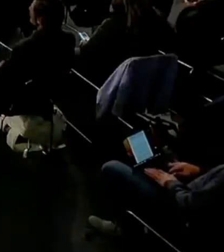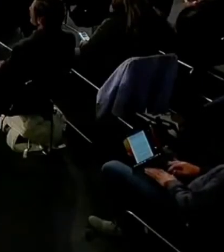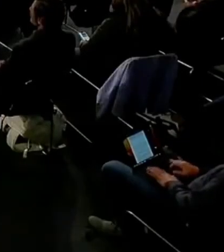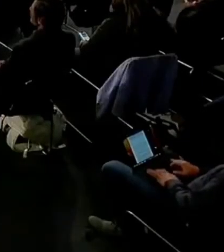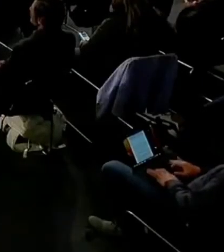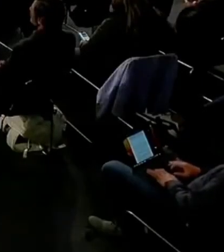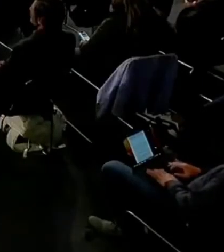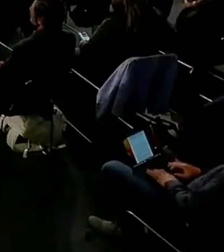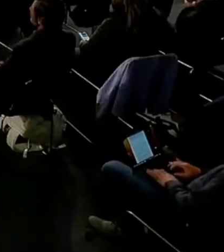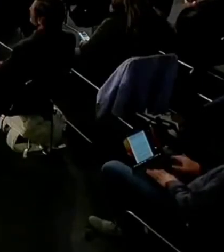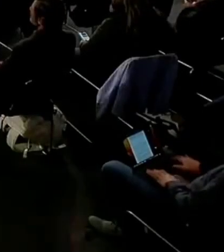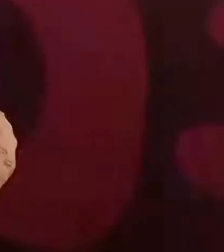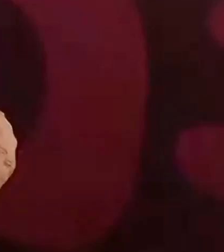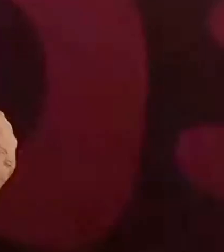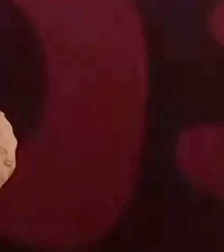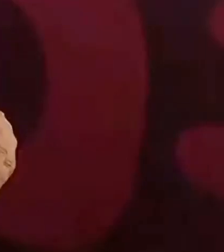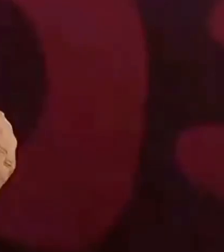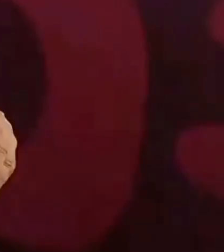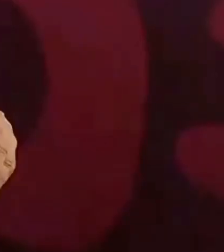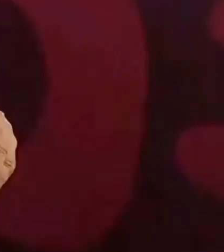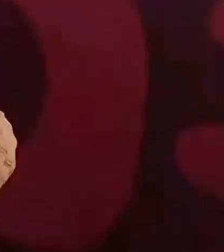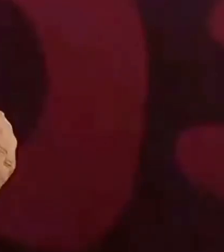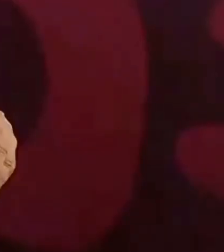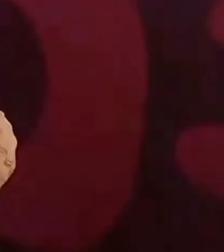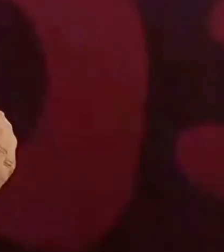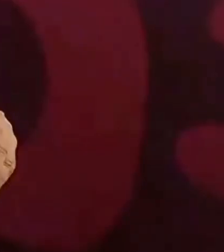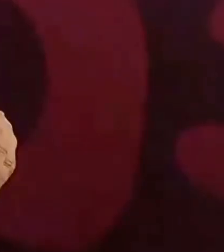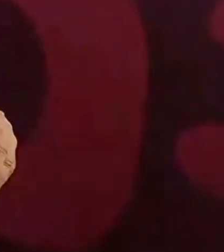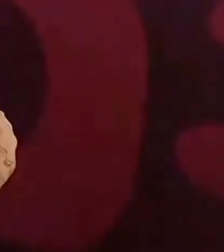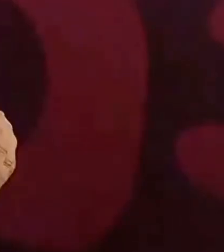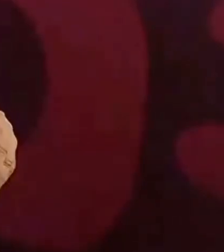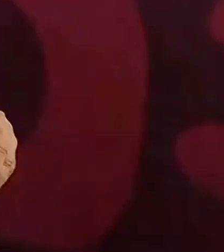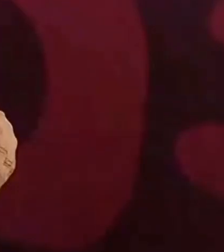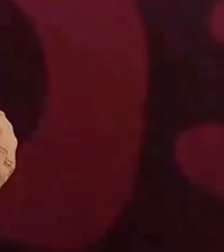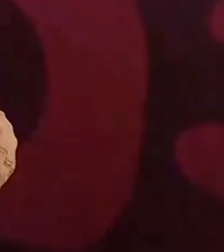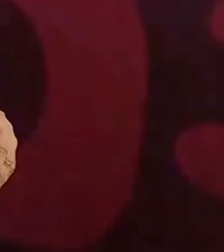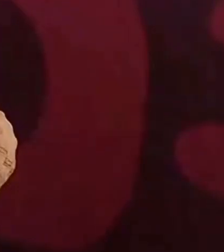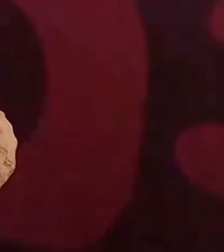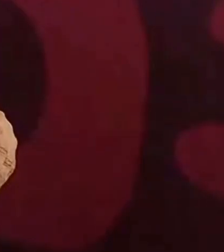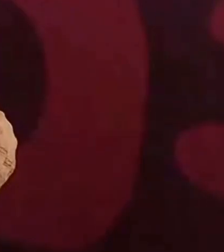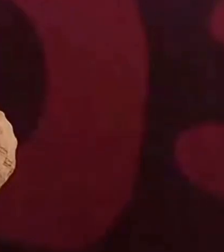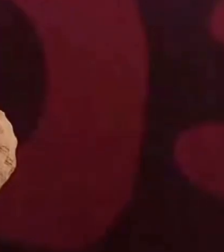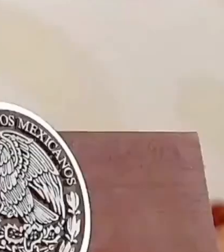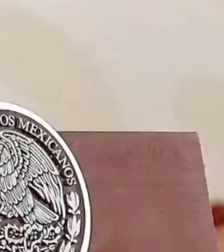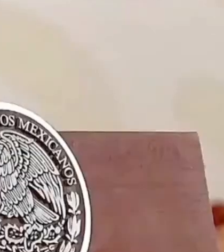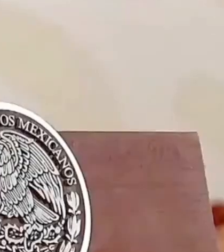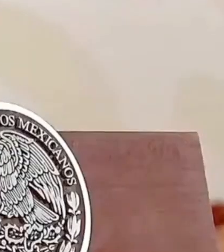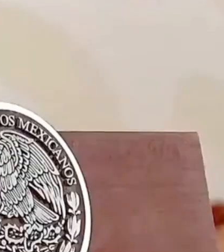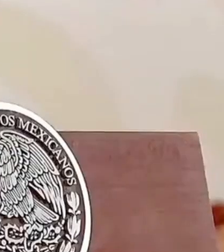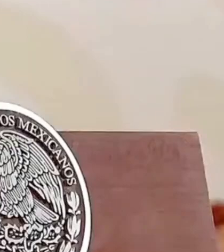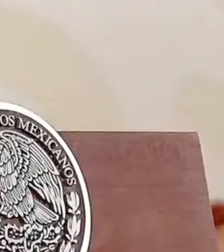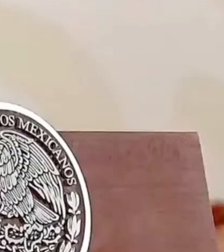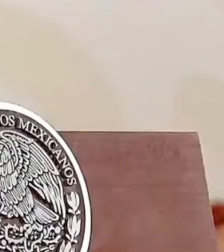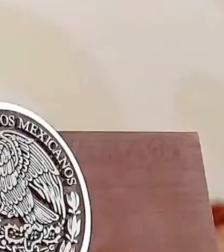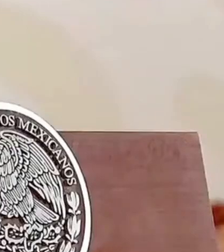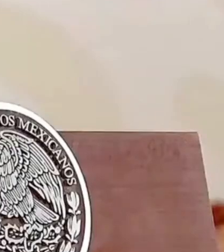¿Cómo lo fue la expropiación petrolera en 1938?